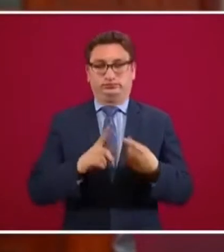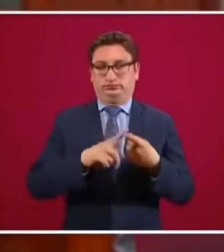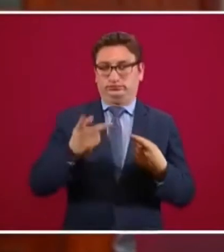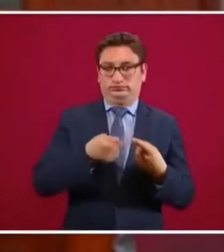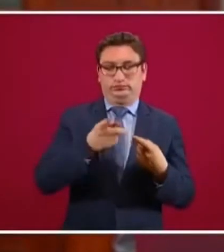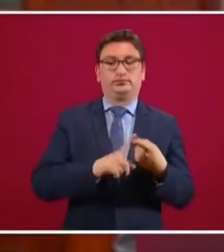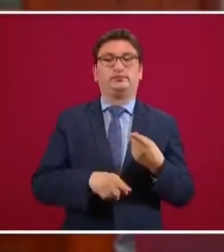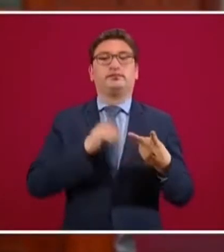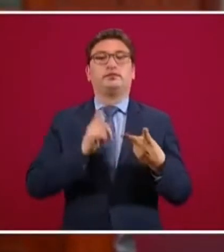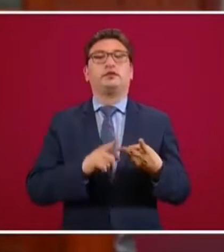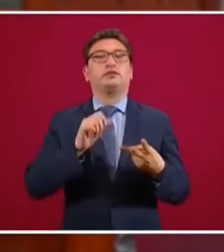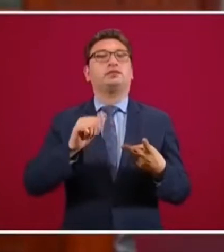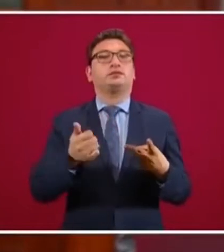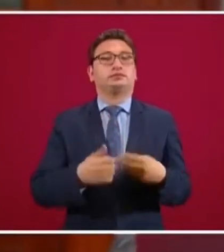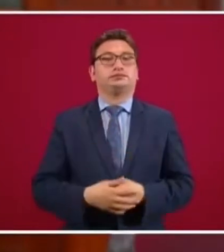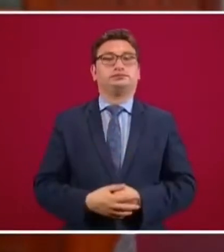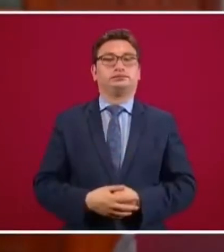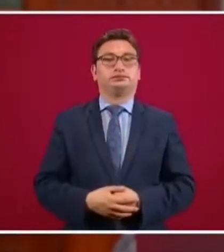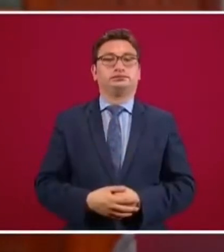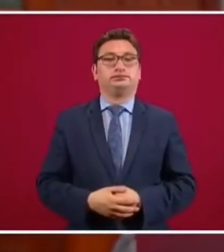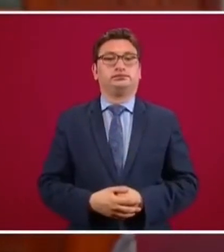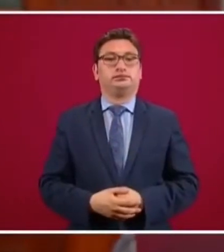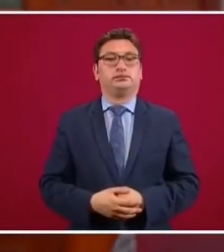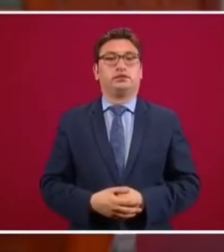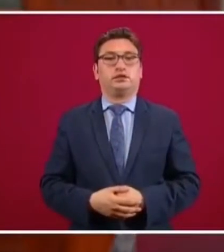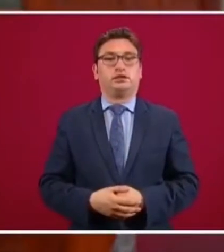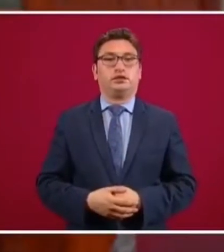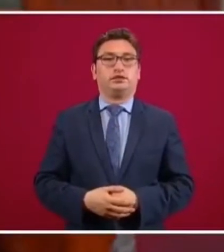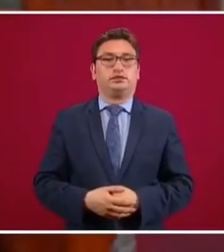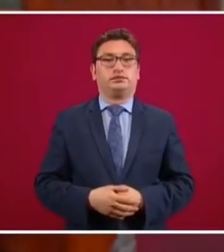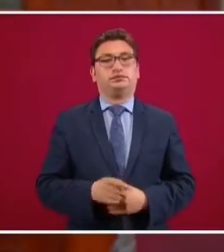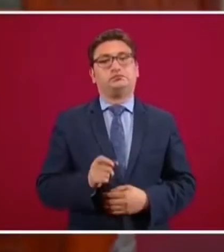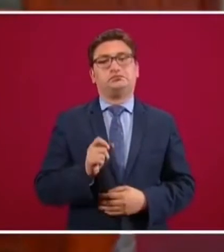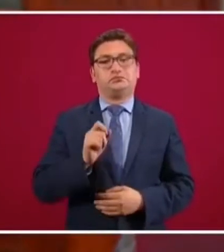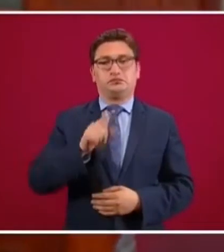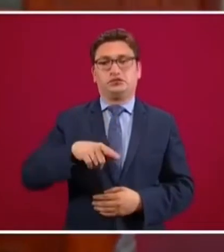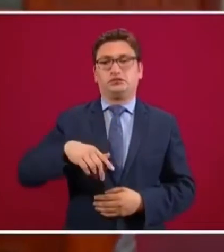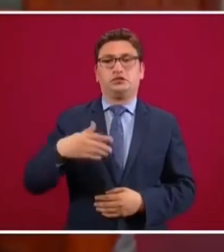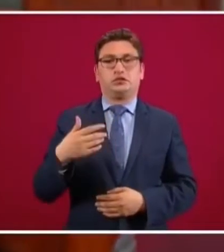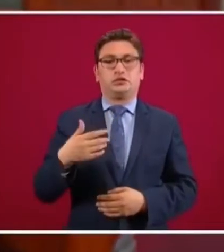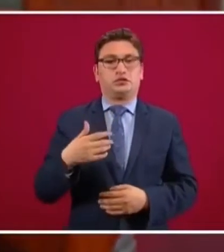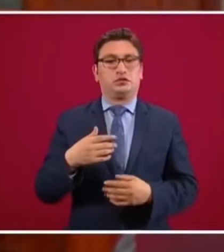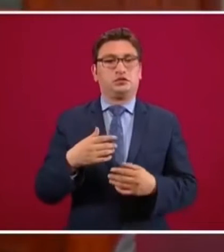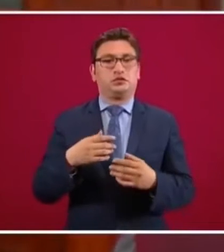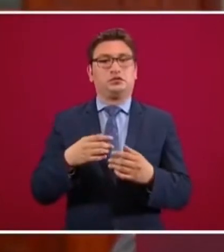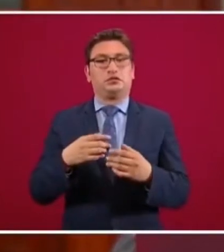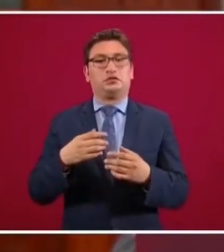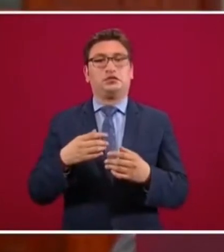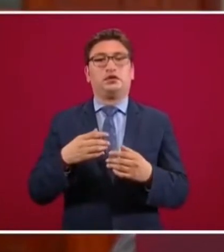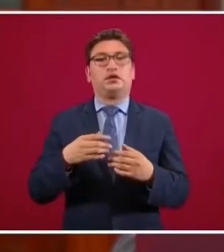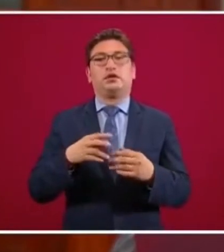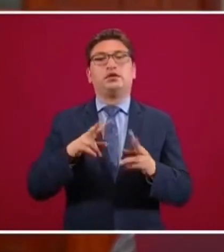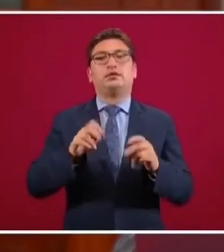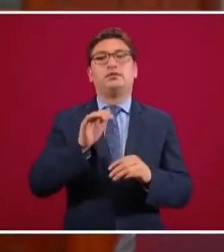pregunta. Y la segunda, bueno, a propósito de que ya le echaron atrás lo de adelantar la